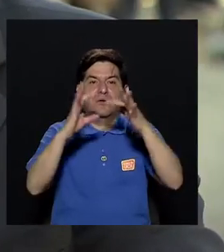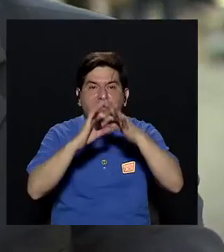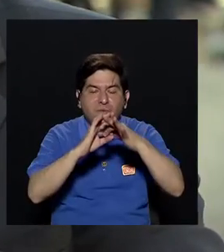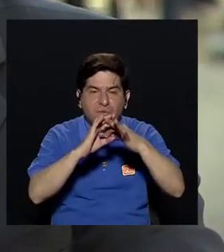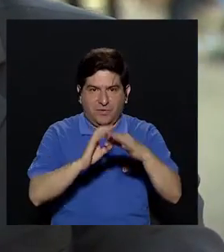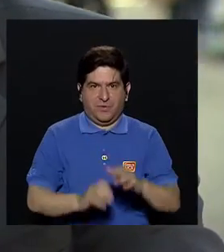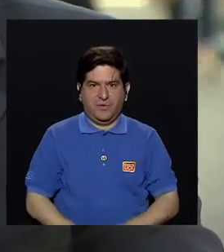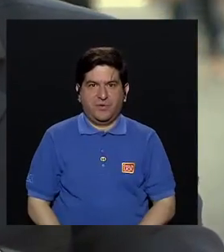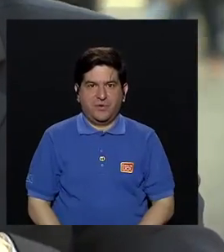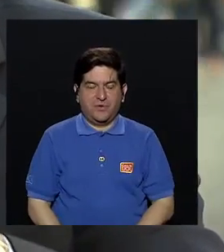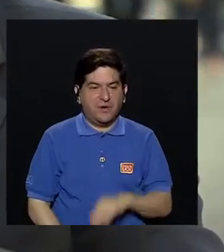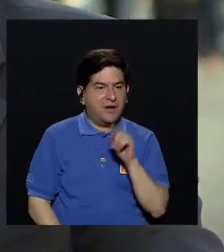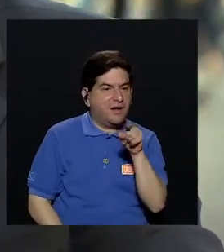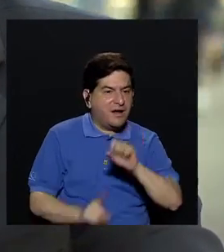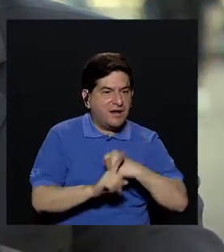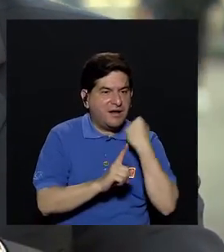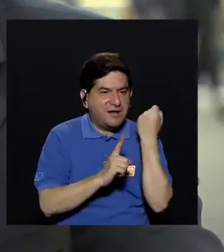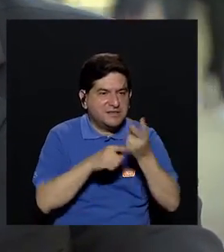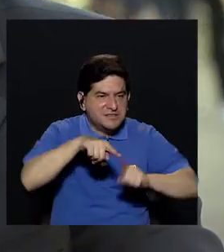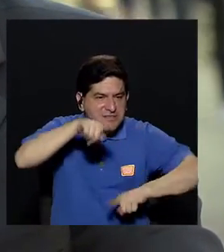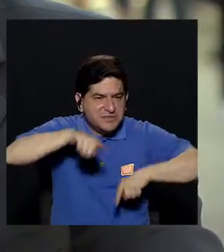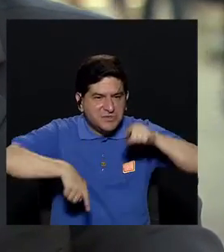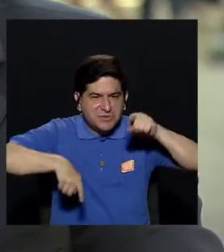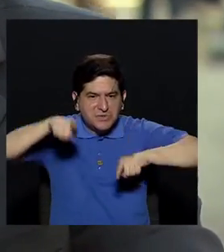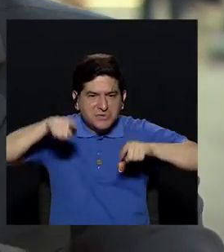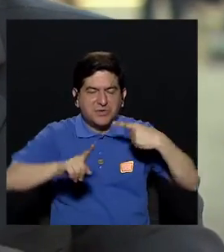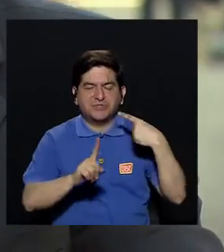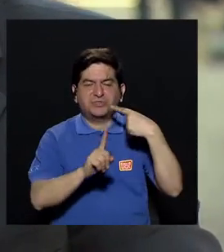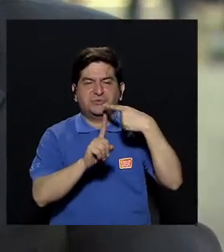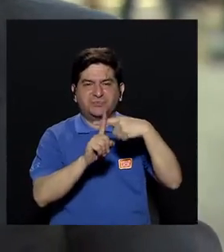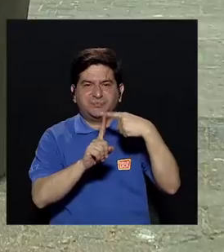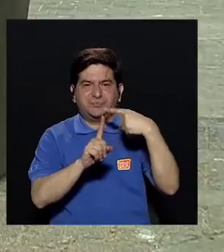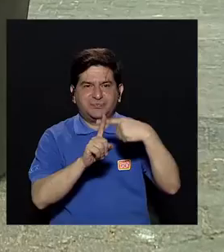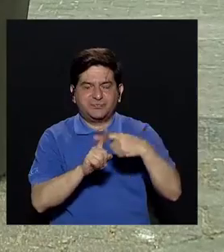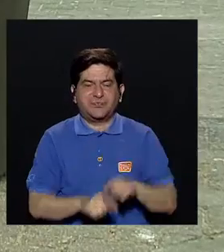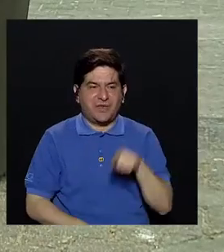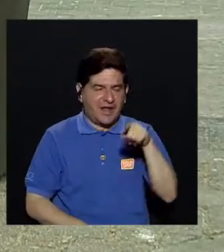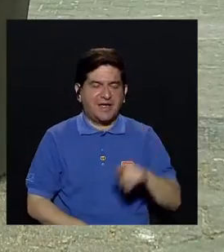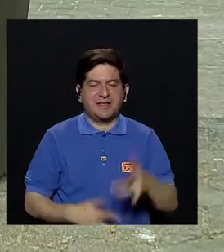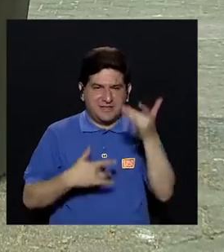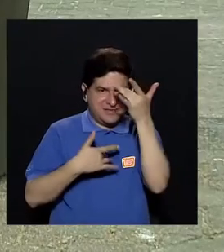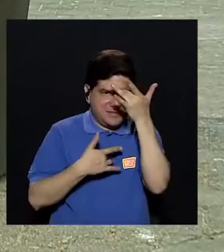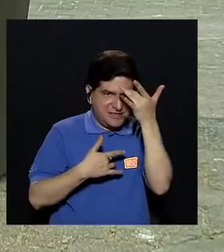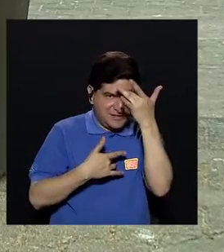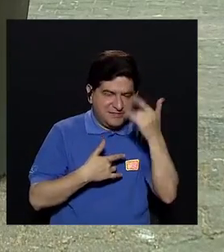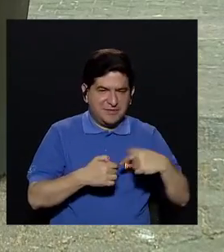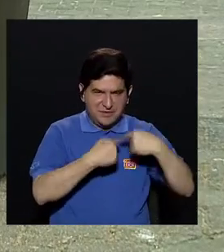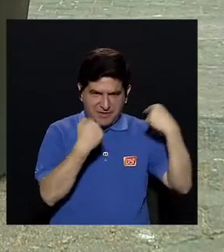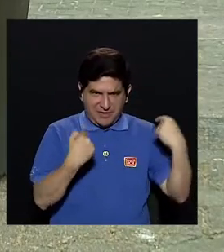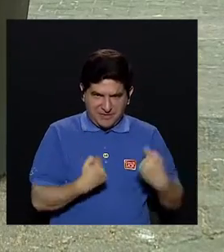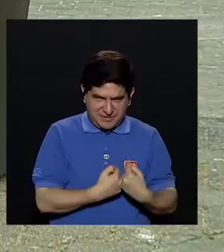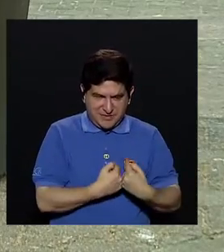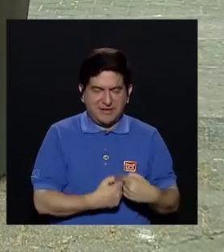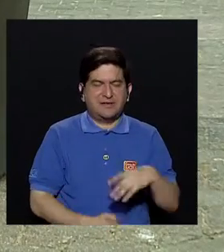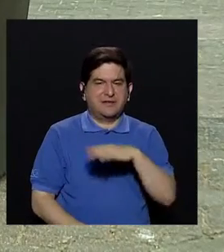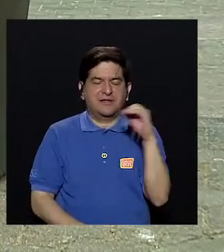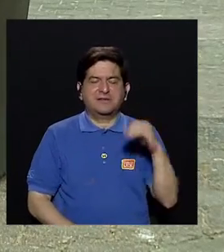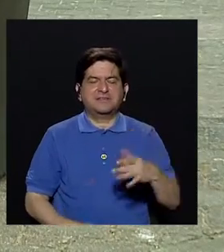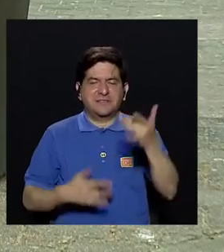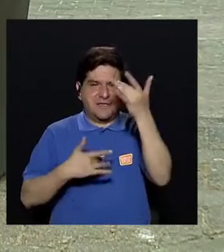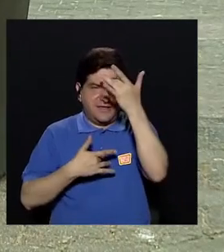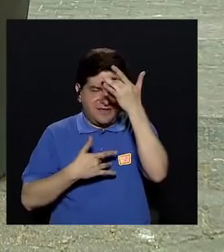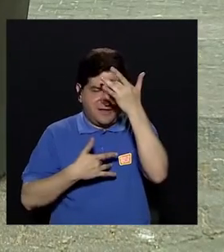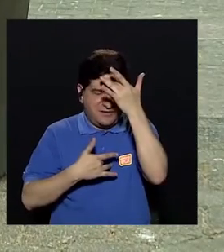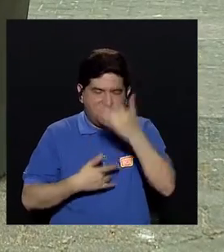logrado establecer asociaciones estadísticas positivas entre estas enfermedades y la enfermedad